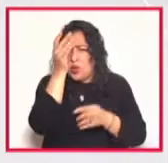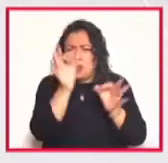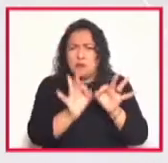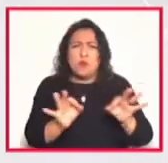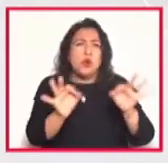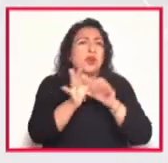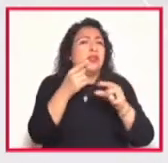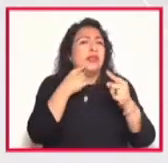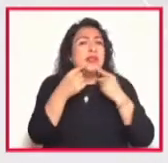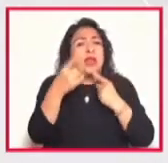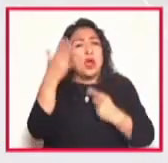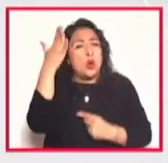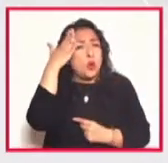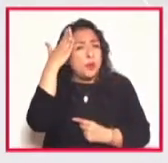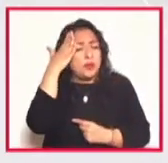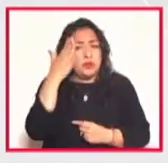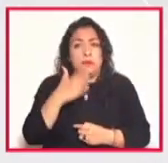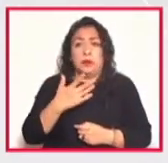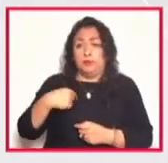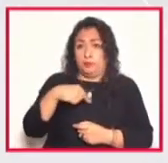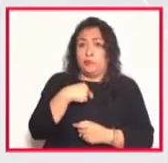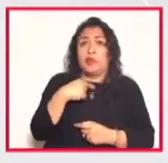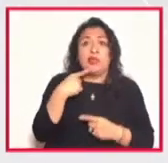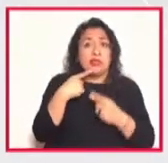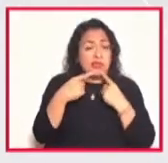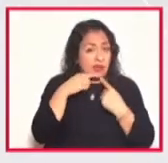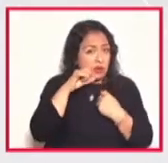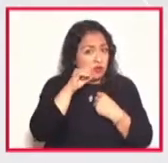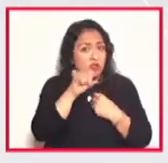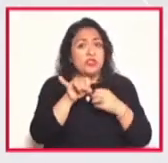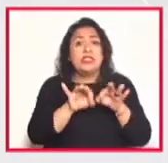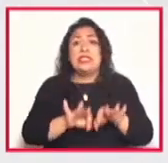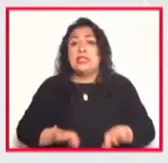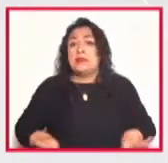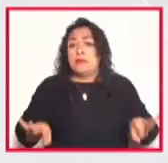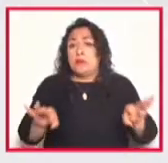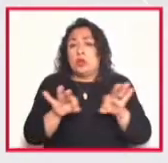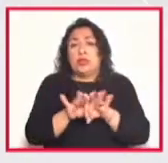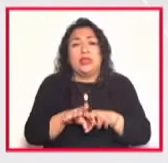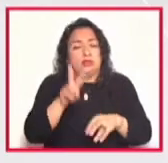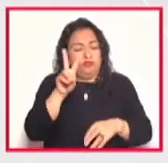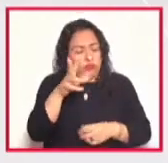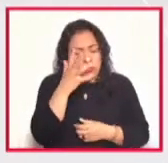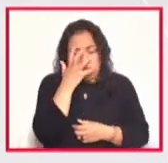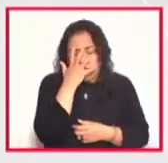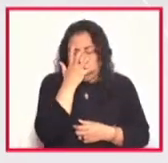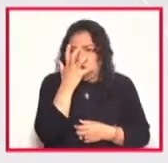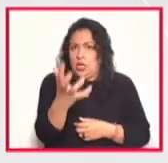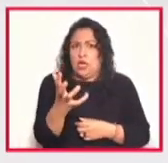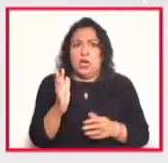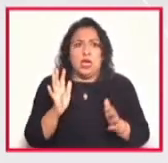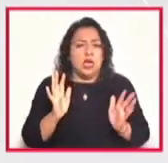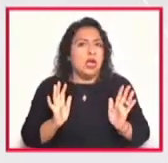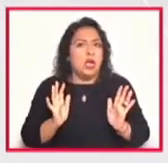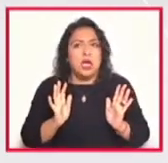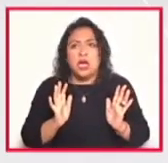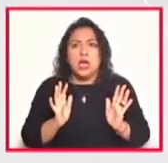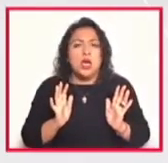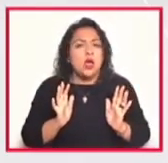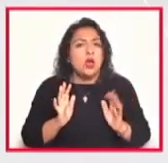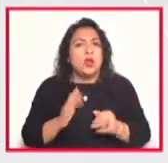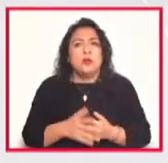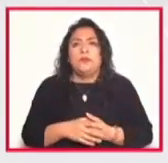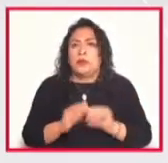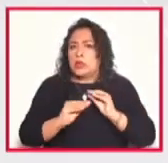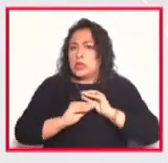Para nosotros el diálogo sí es importante y lo tomamos de la manera más seria y lo tomamos de la manera más